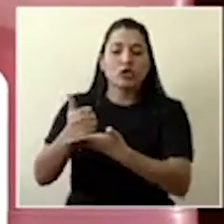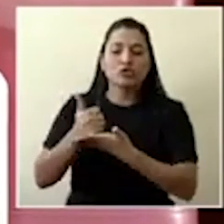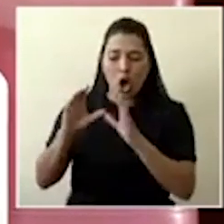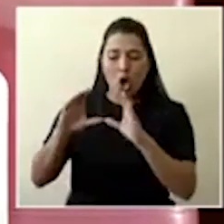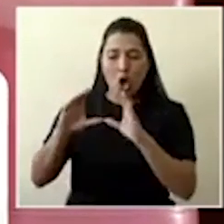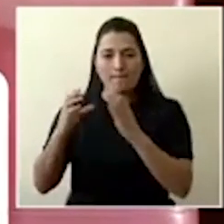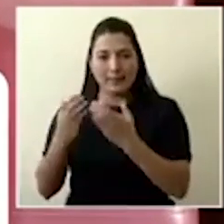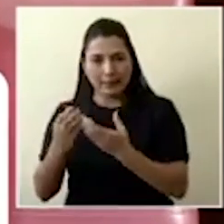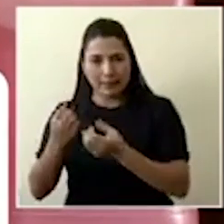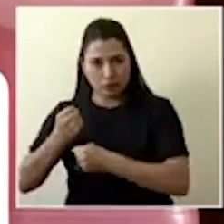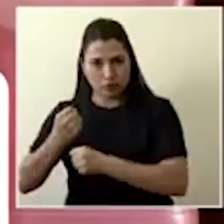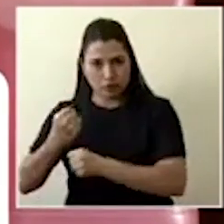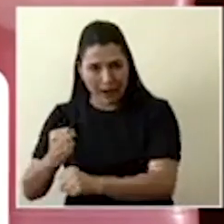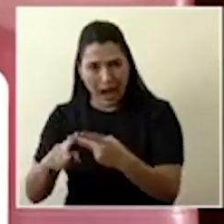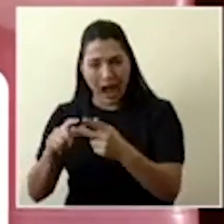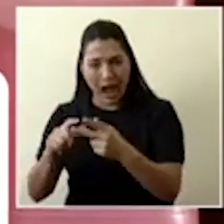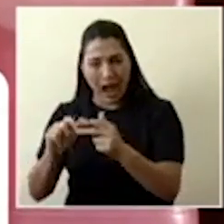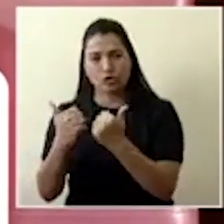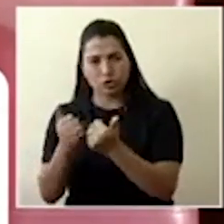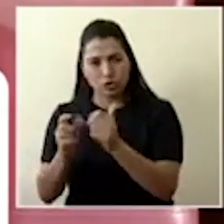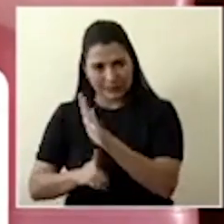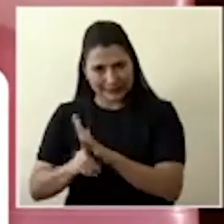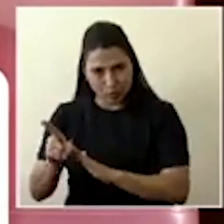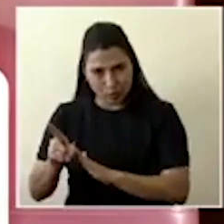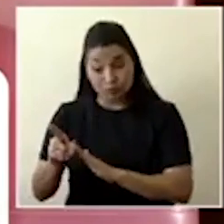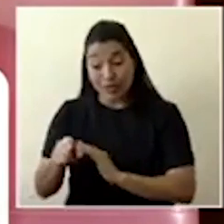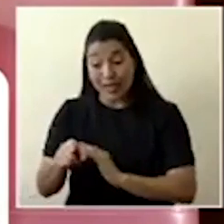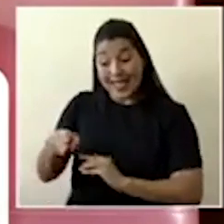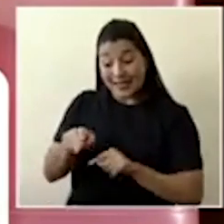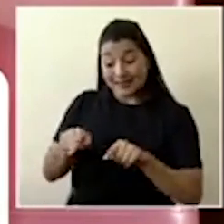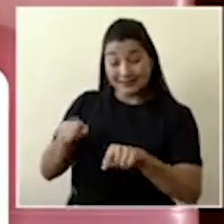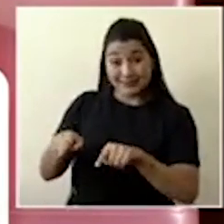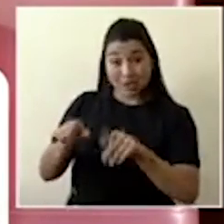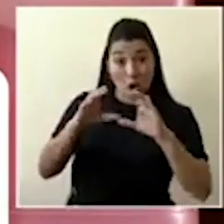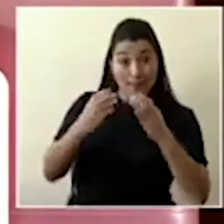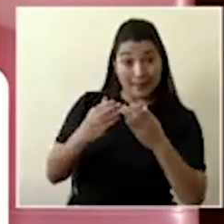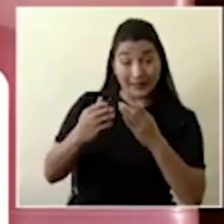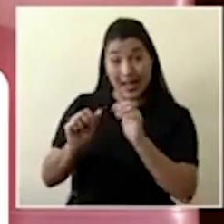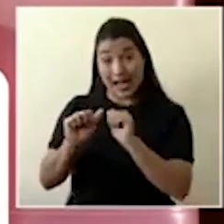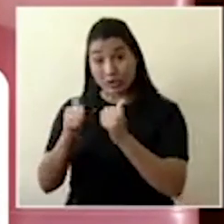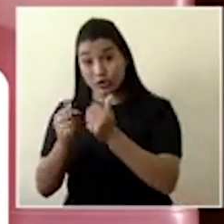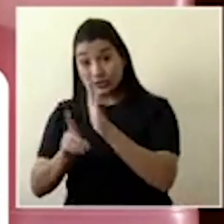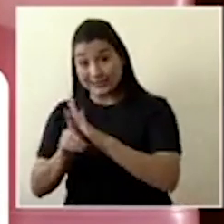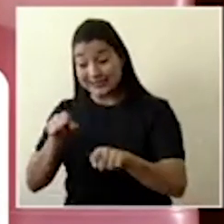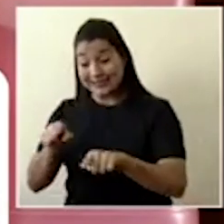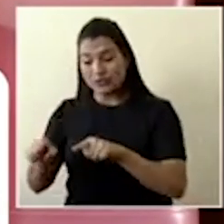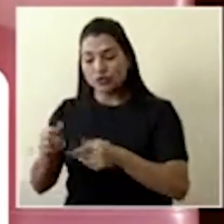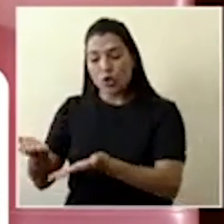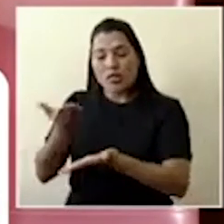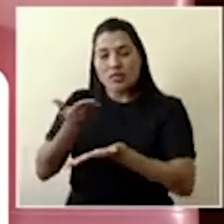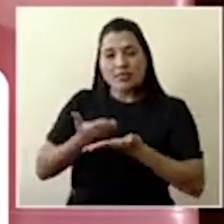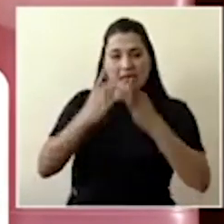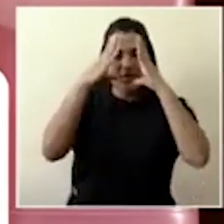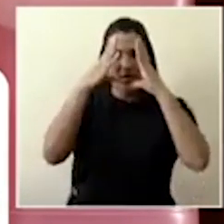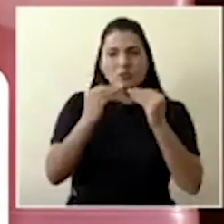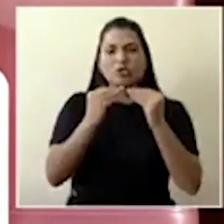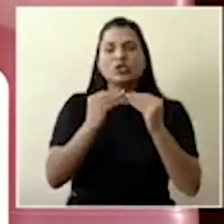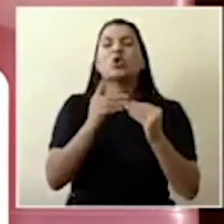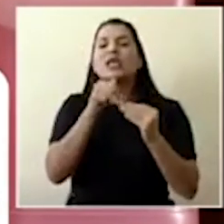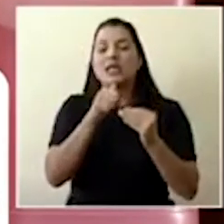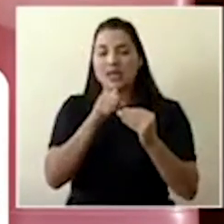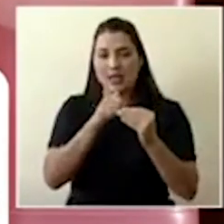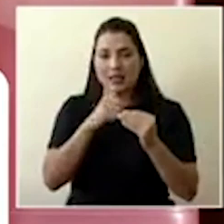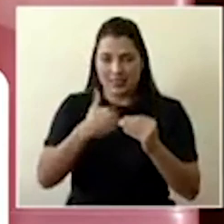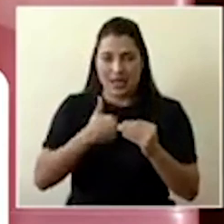En la comunidad es donde se puede identificar a esas personas que tienen esa necesidad, y que nos va a permitir, antes que en el